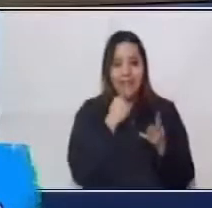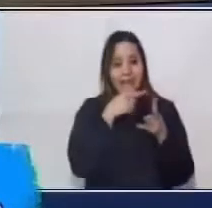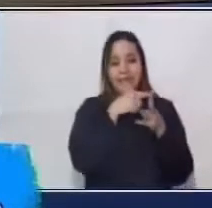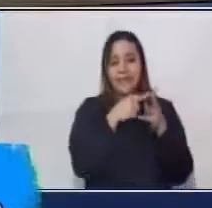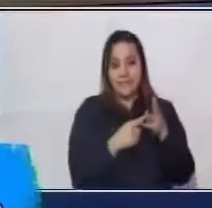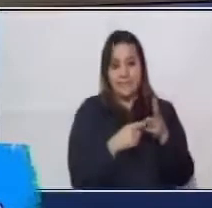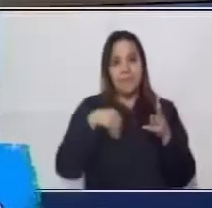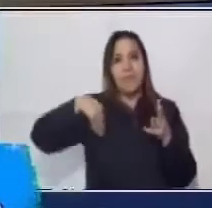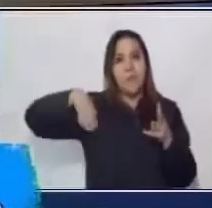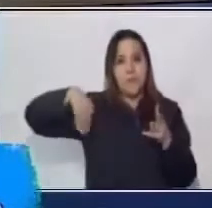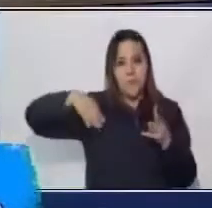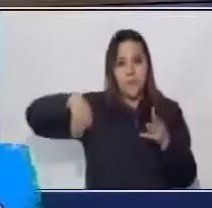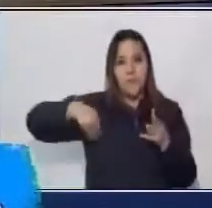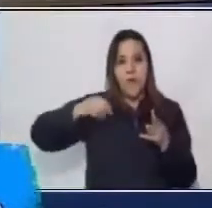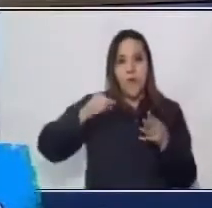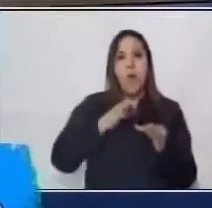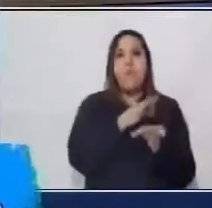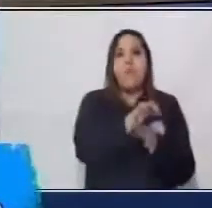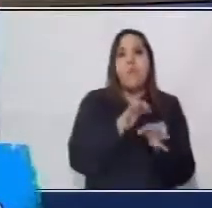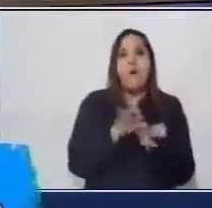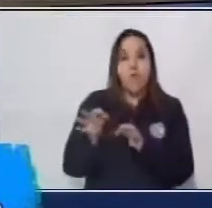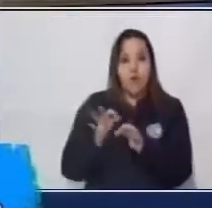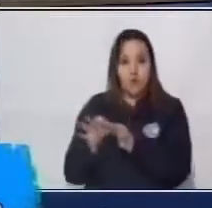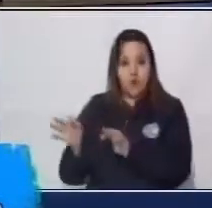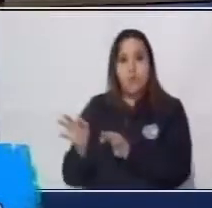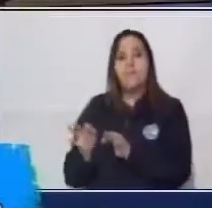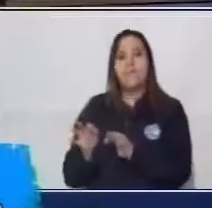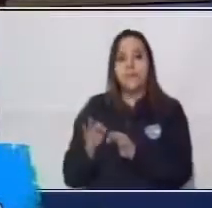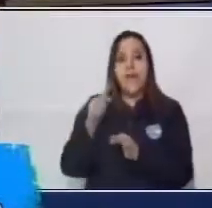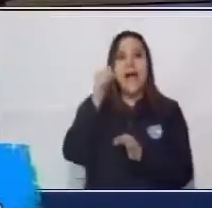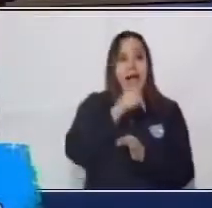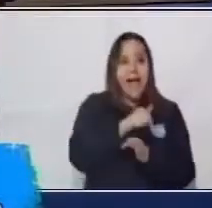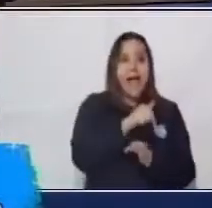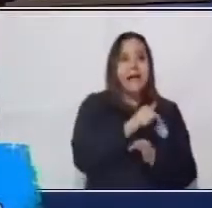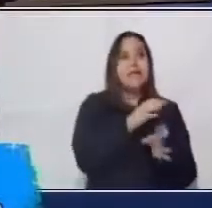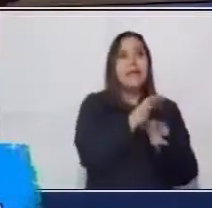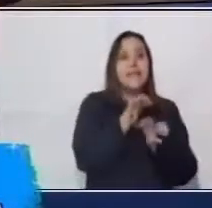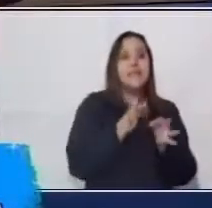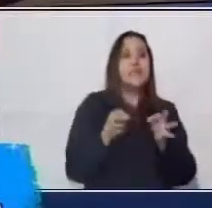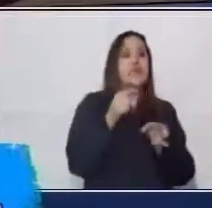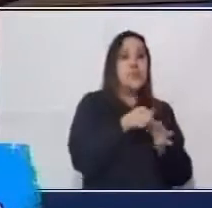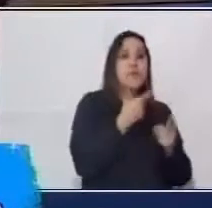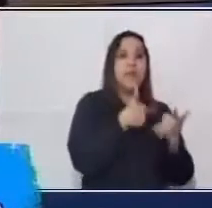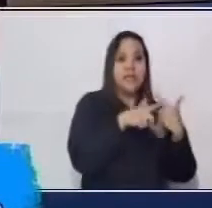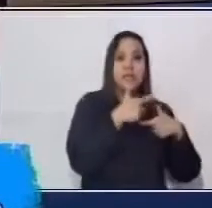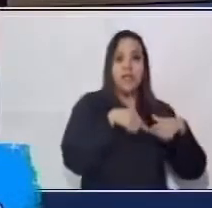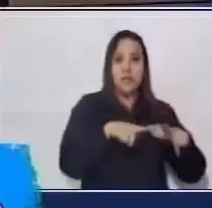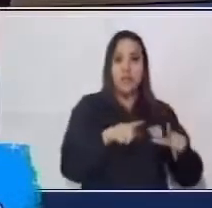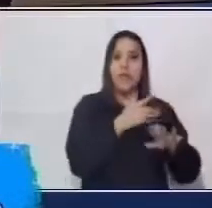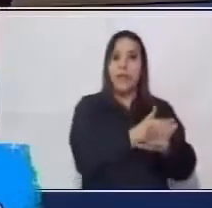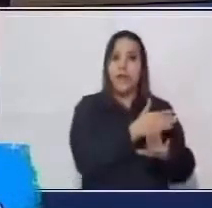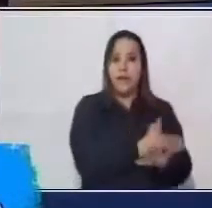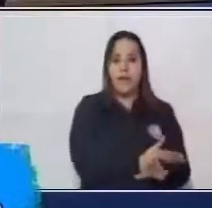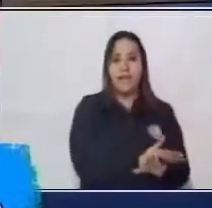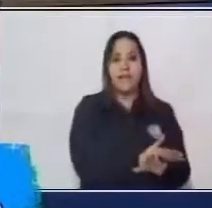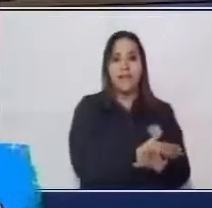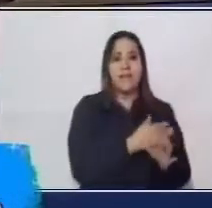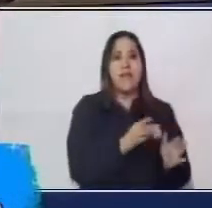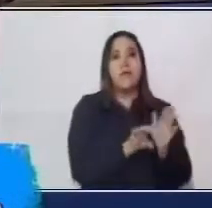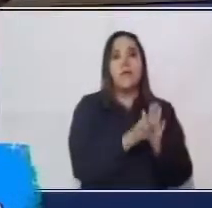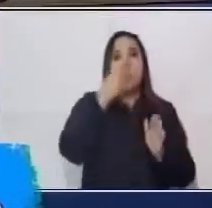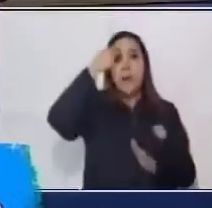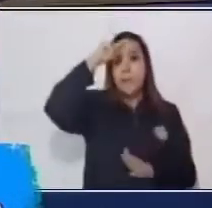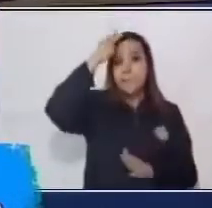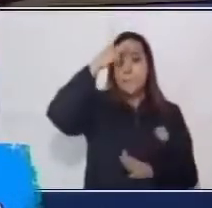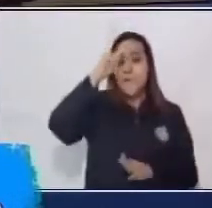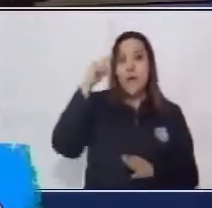territorios se desarrolló la literatura precolombina. En México, principalmente en lengua nahuay,